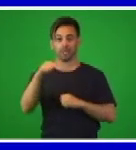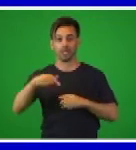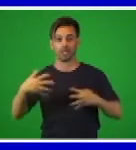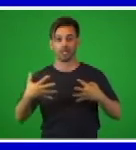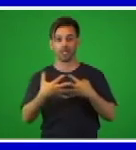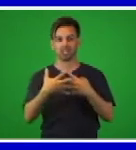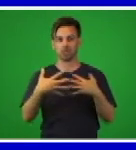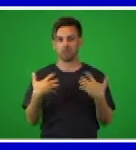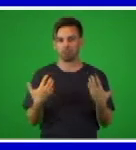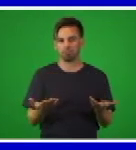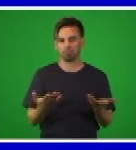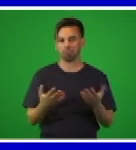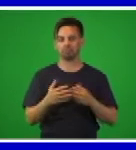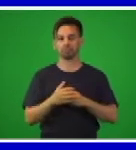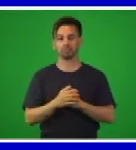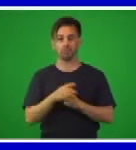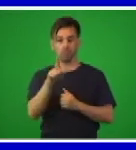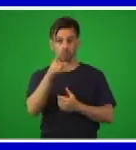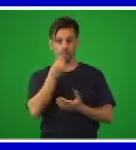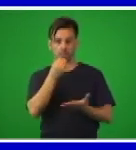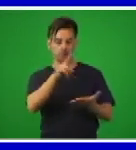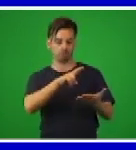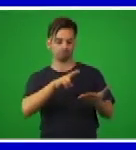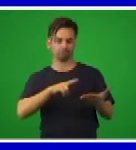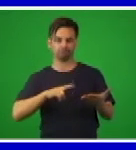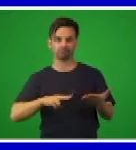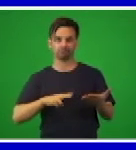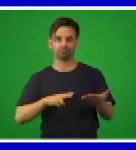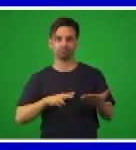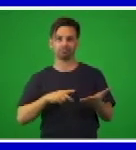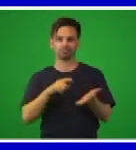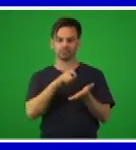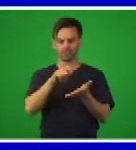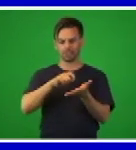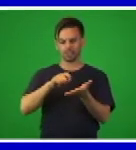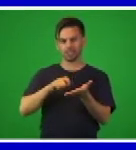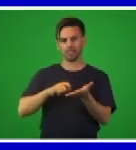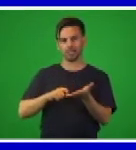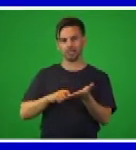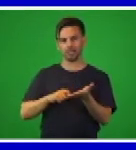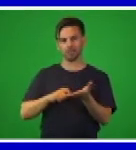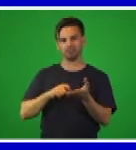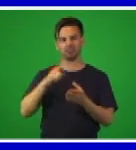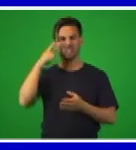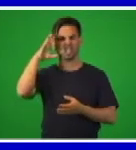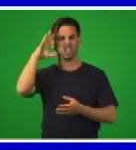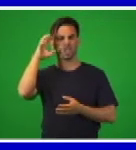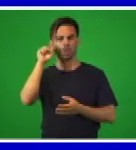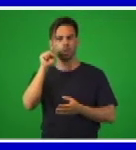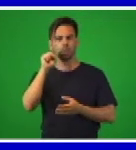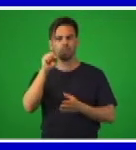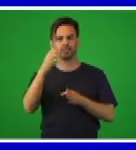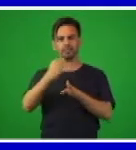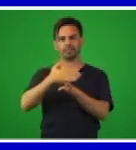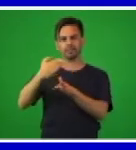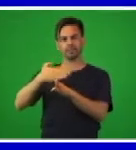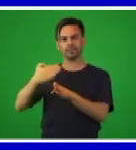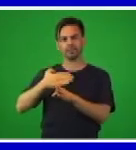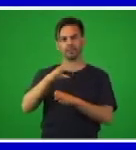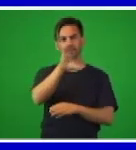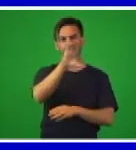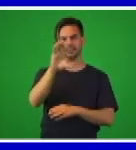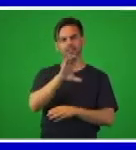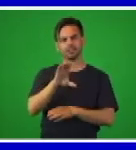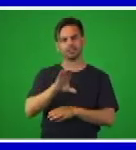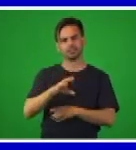pueden ustedes leer y tomar nota en casa, leer y comprender diferentes tipos de textos. Recuerden que este es uno de los